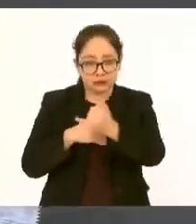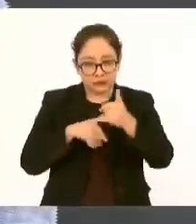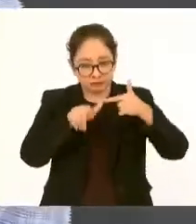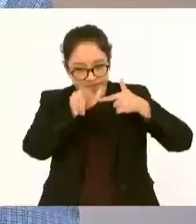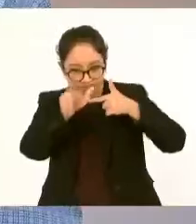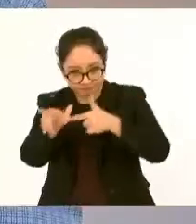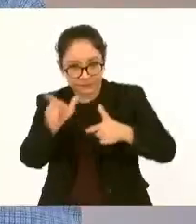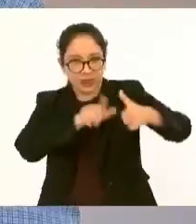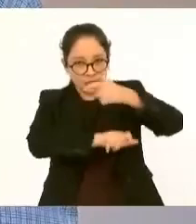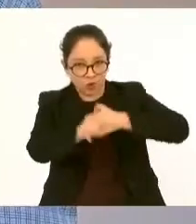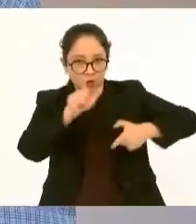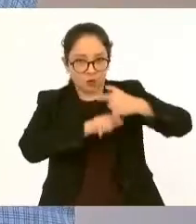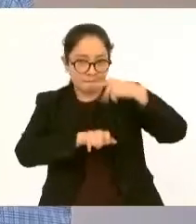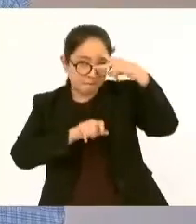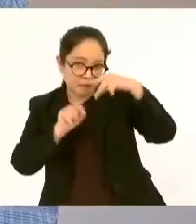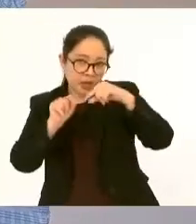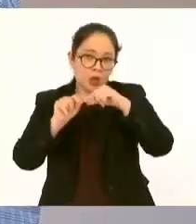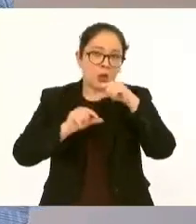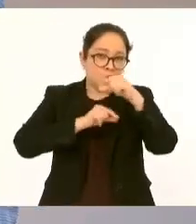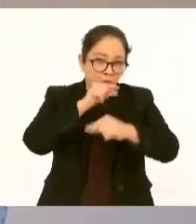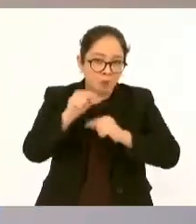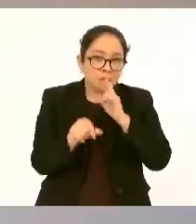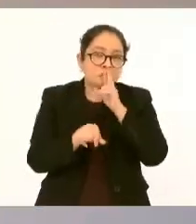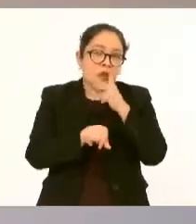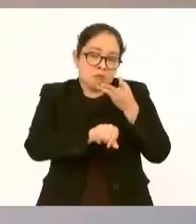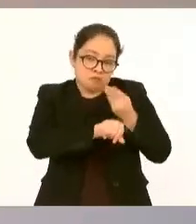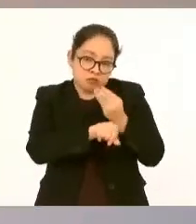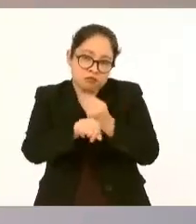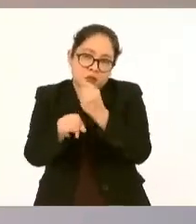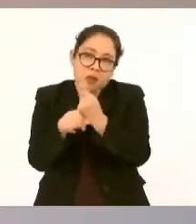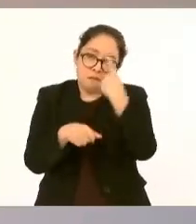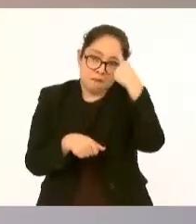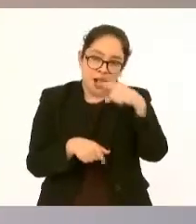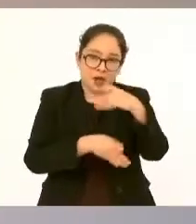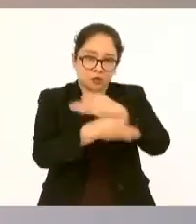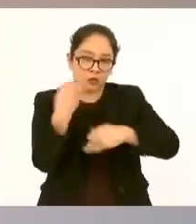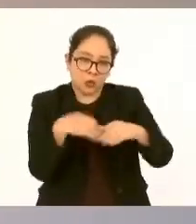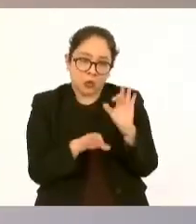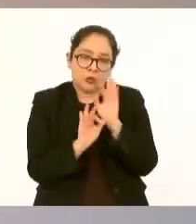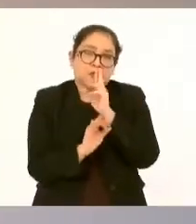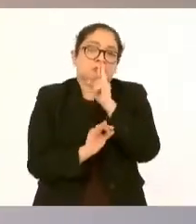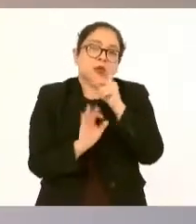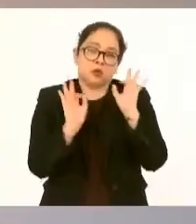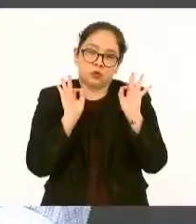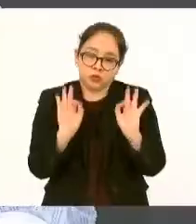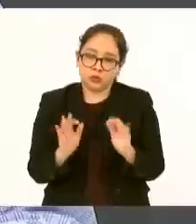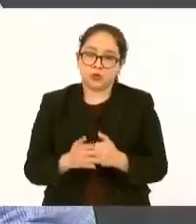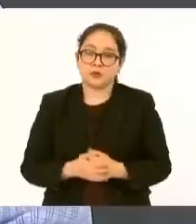de México en beneficio de todos. Quiero